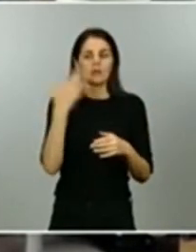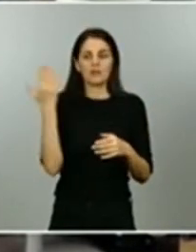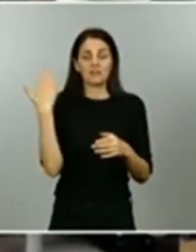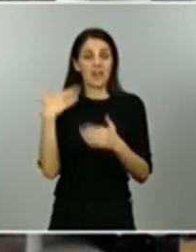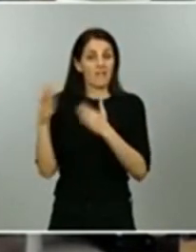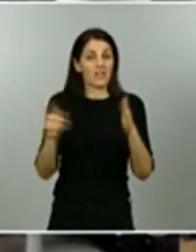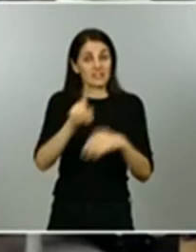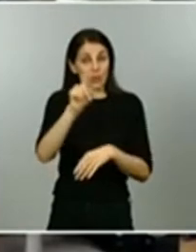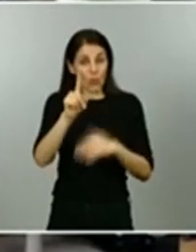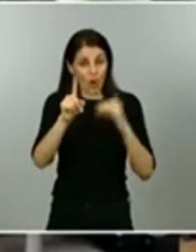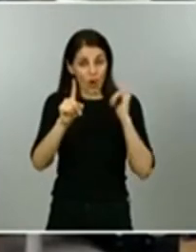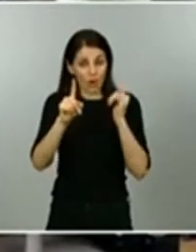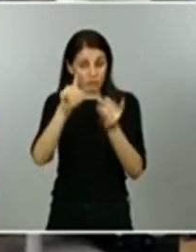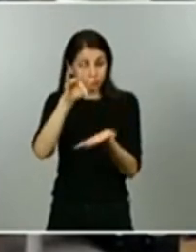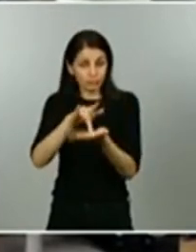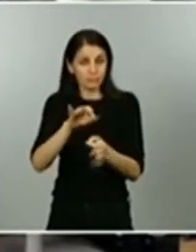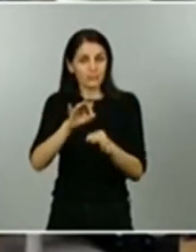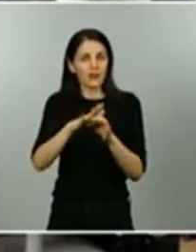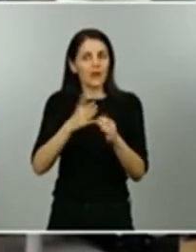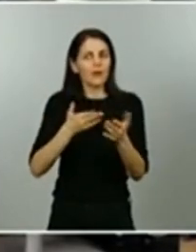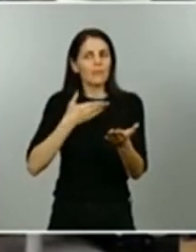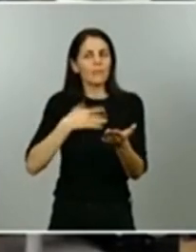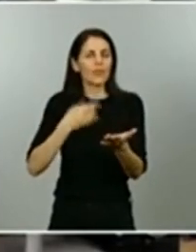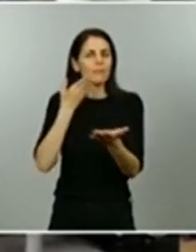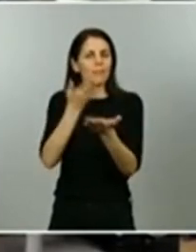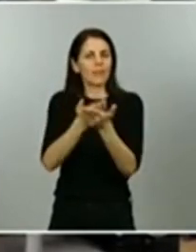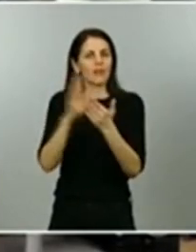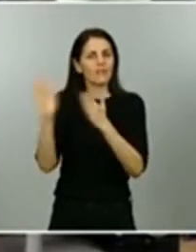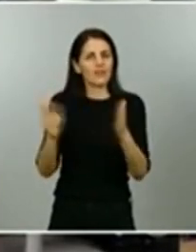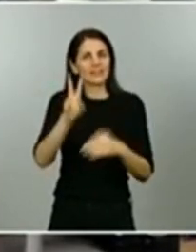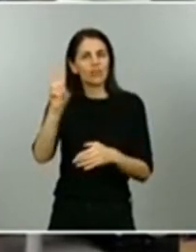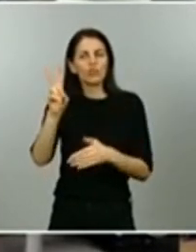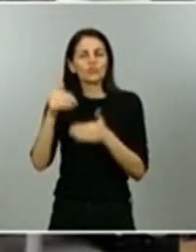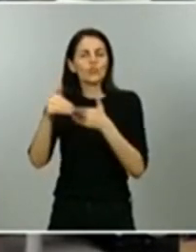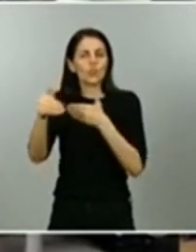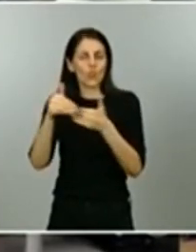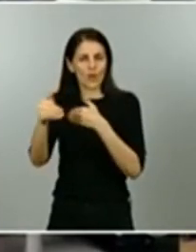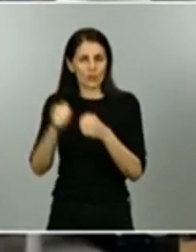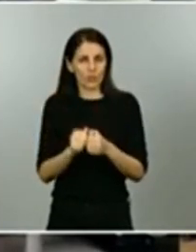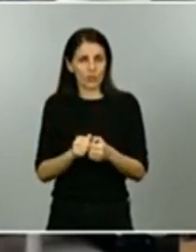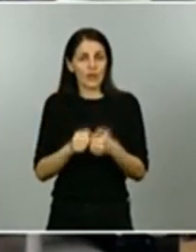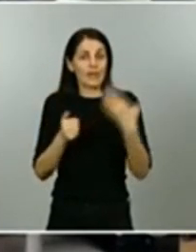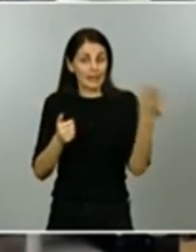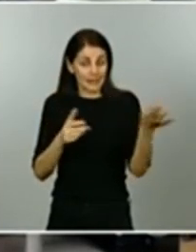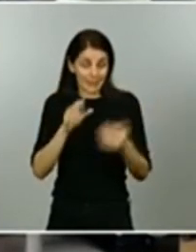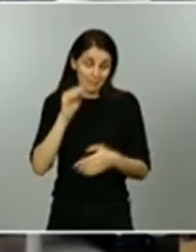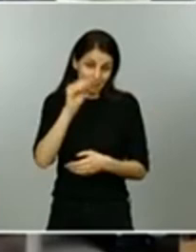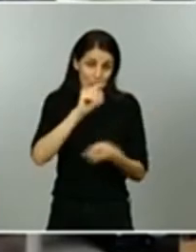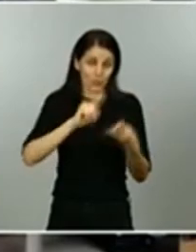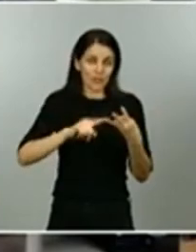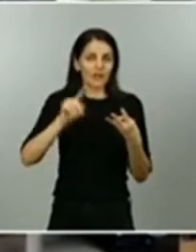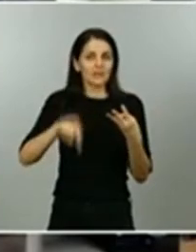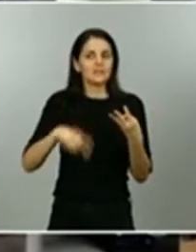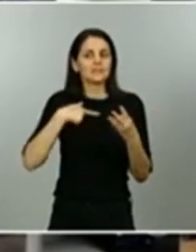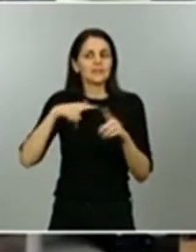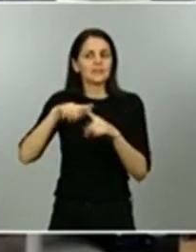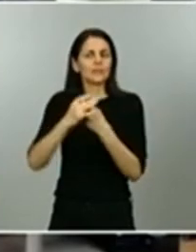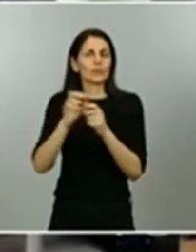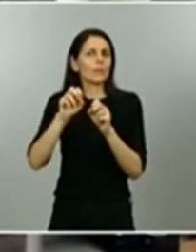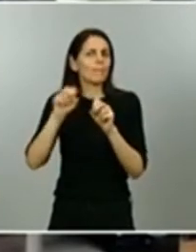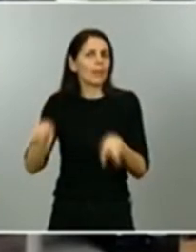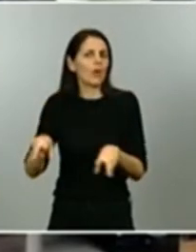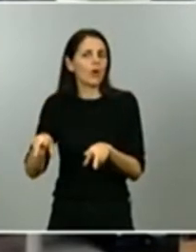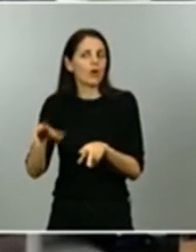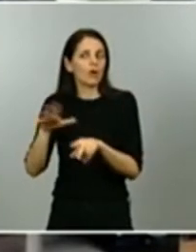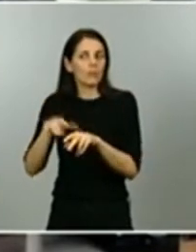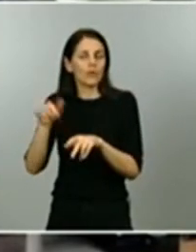así lo permite ¿y qué pasa si los datos empeoran? Hay un paso atrás también en cuanto a las fases otra cuestión